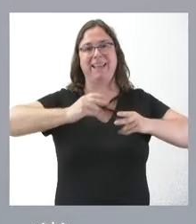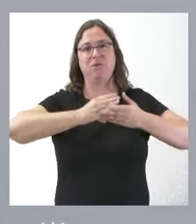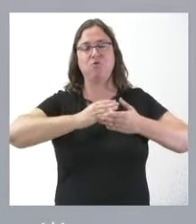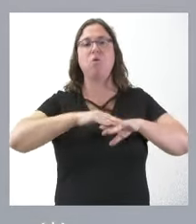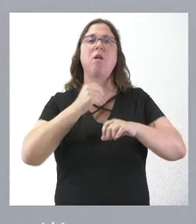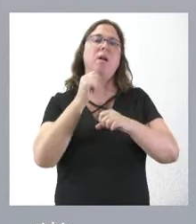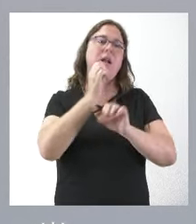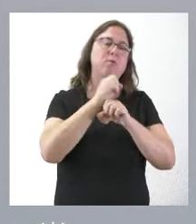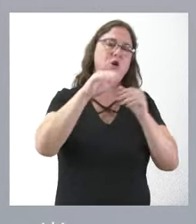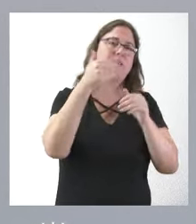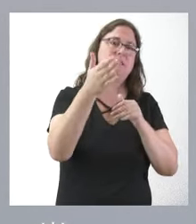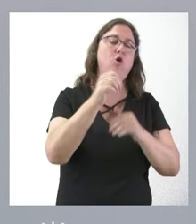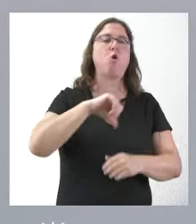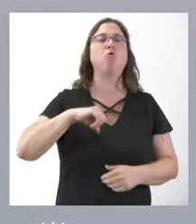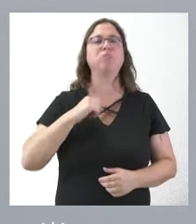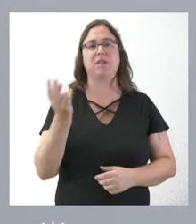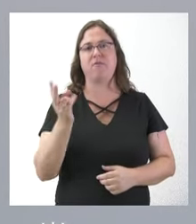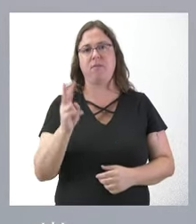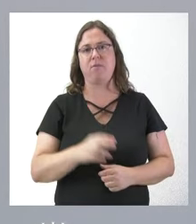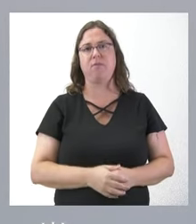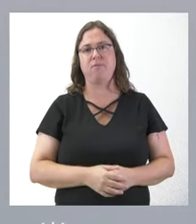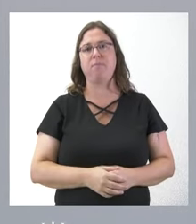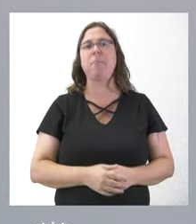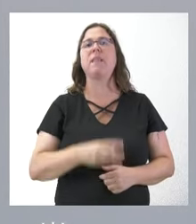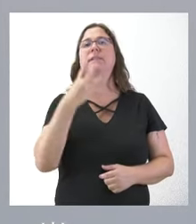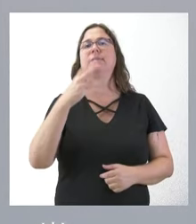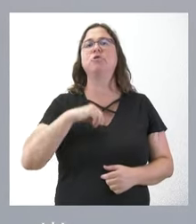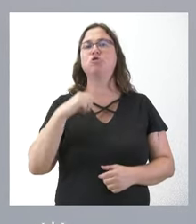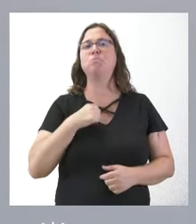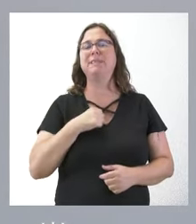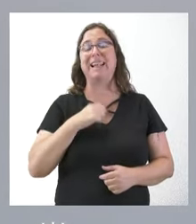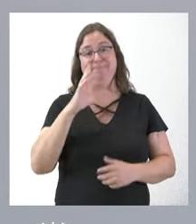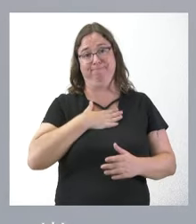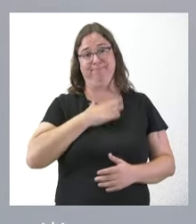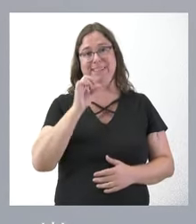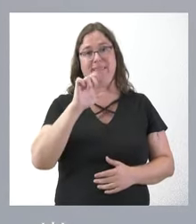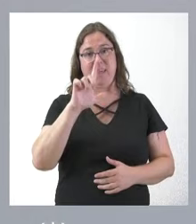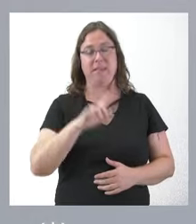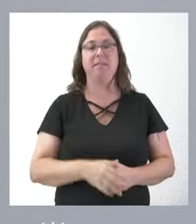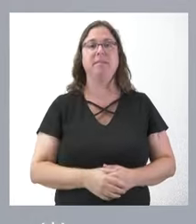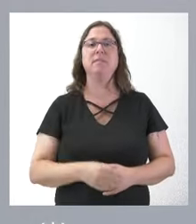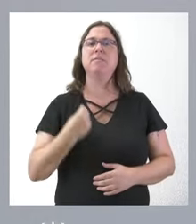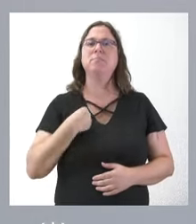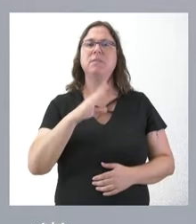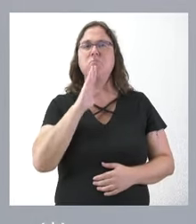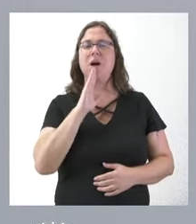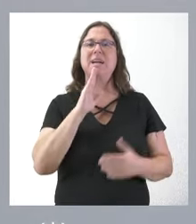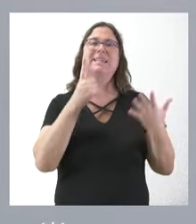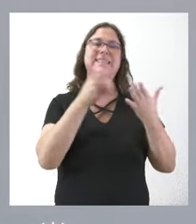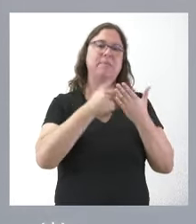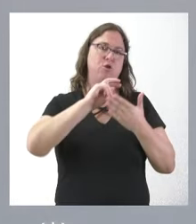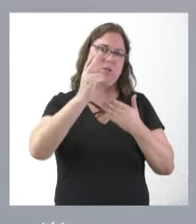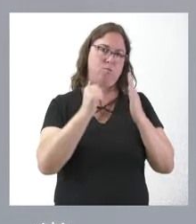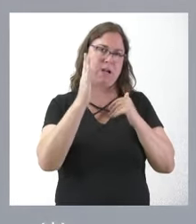laboratorios externos en los hospitales de Valladolid, para los tres hospitales de SACIL, en este caso, como les digo, algo más de 6 millones de euros.